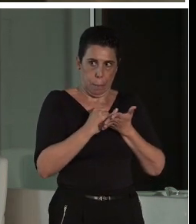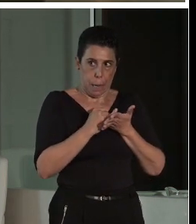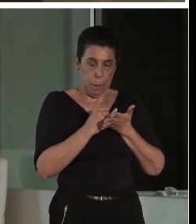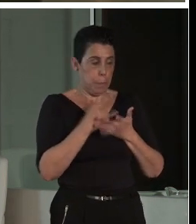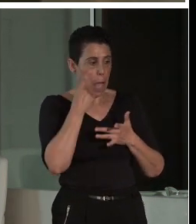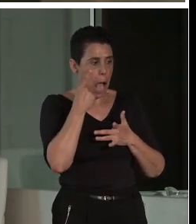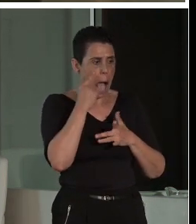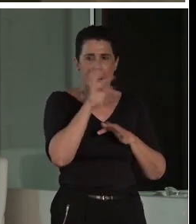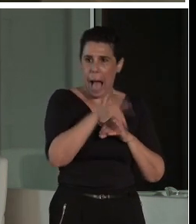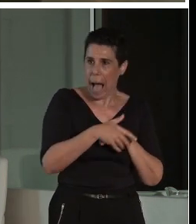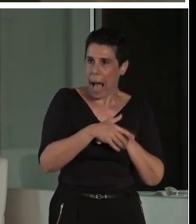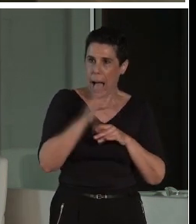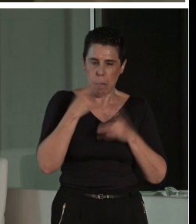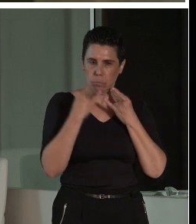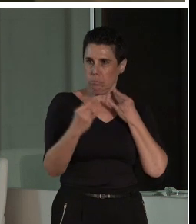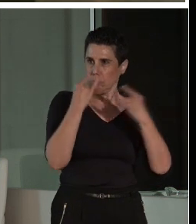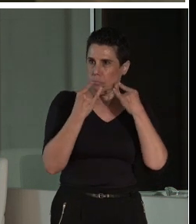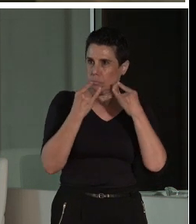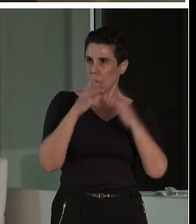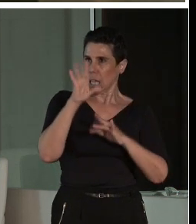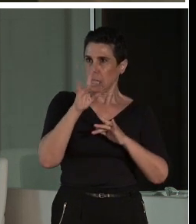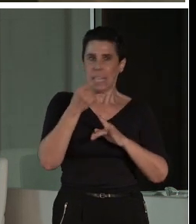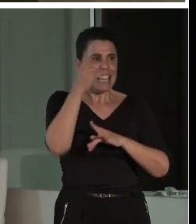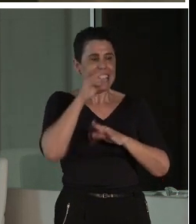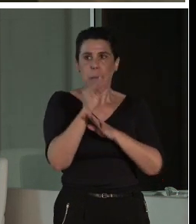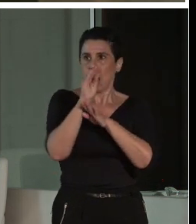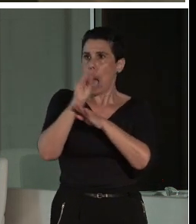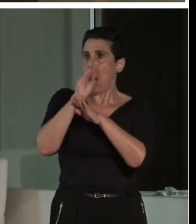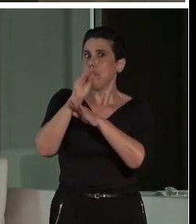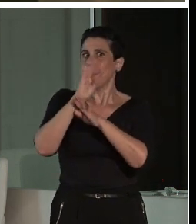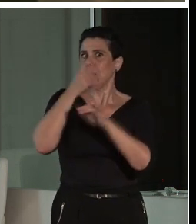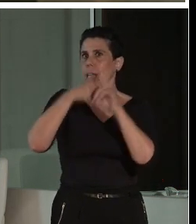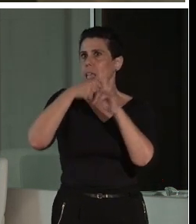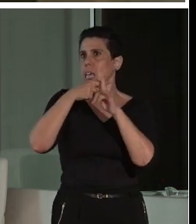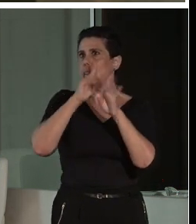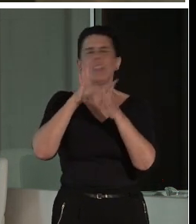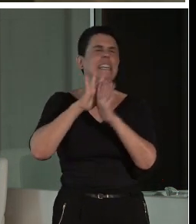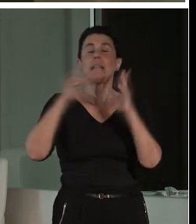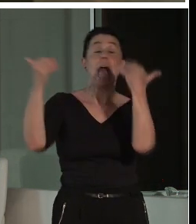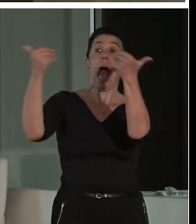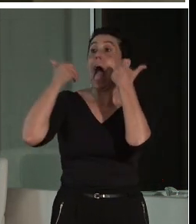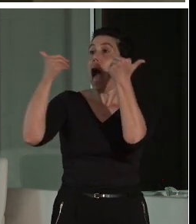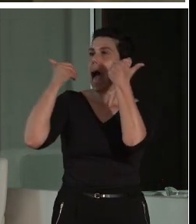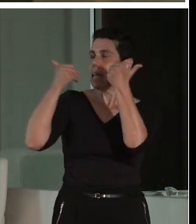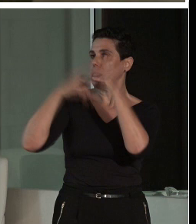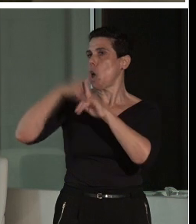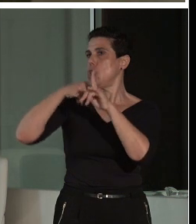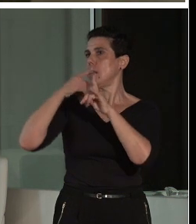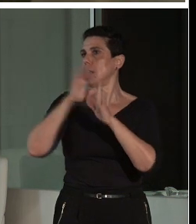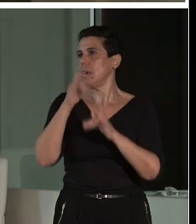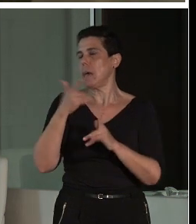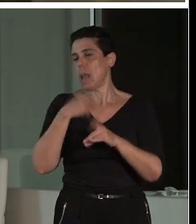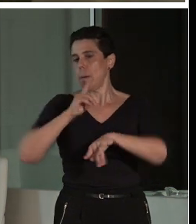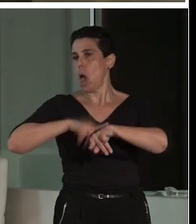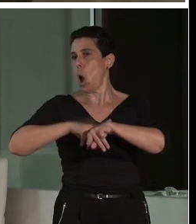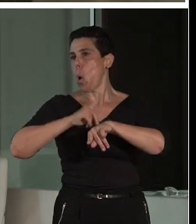atrapabilidad y compruebo el mantenimiento, el índice de mantenimiento de atención, es decir, cuánto tiempo tú te paras y, si te